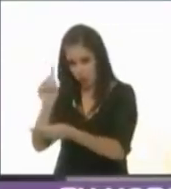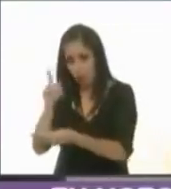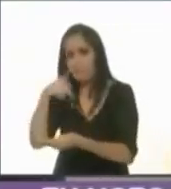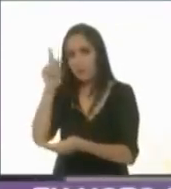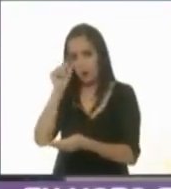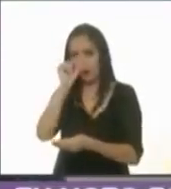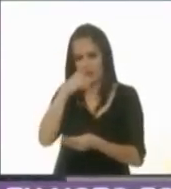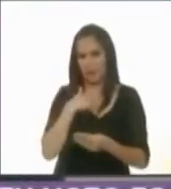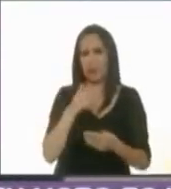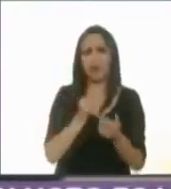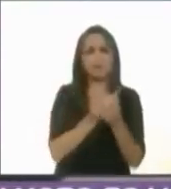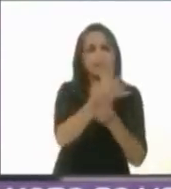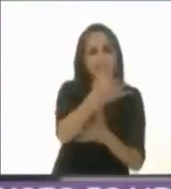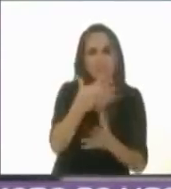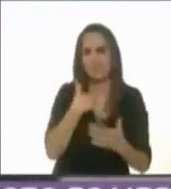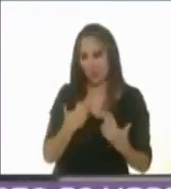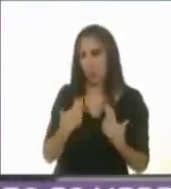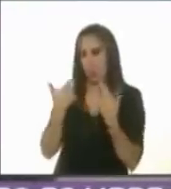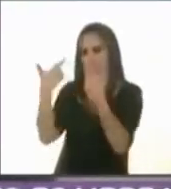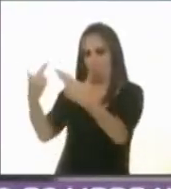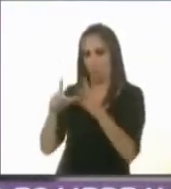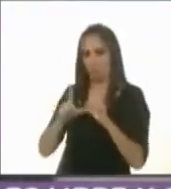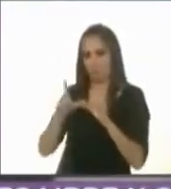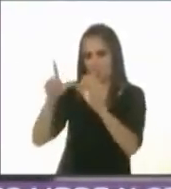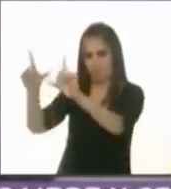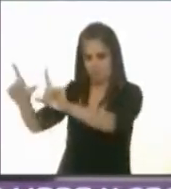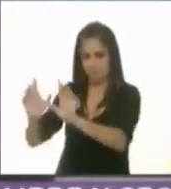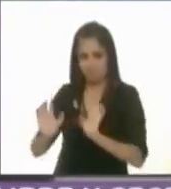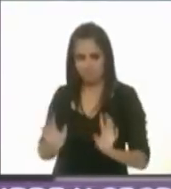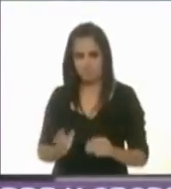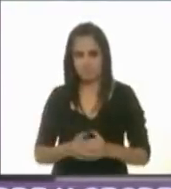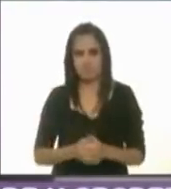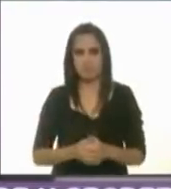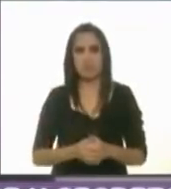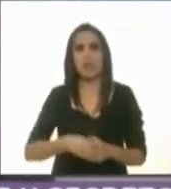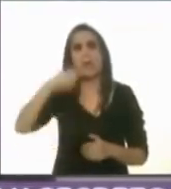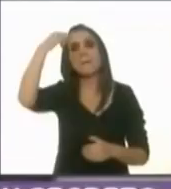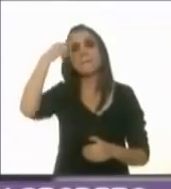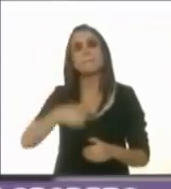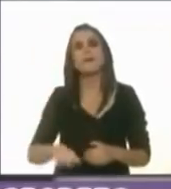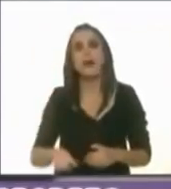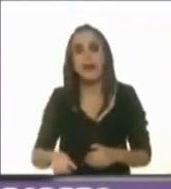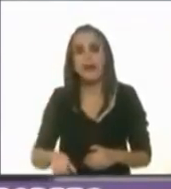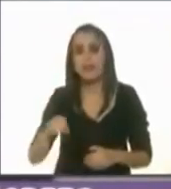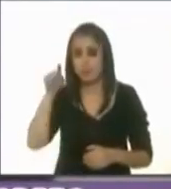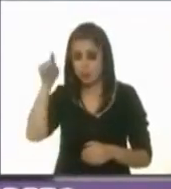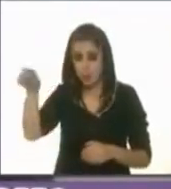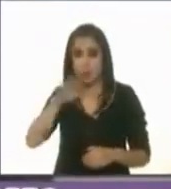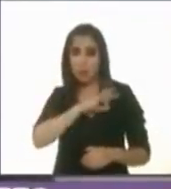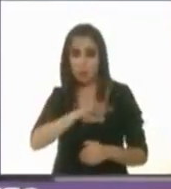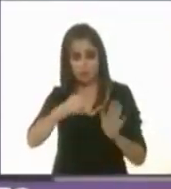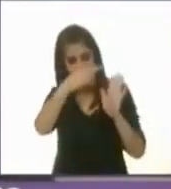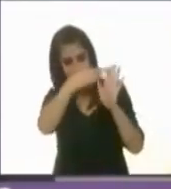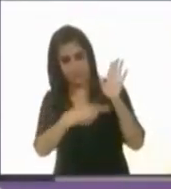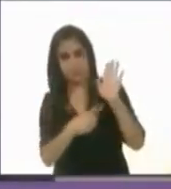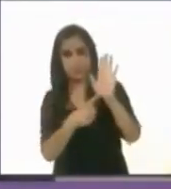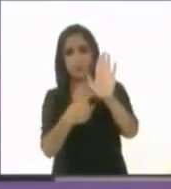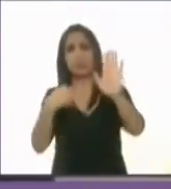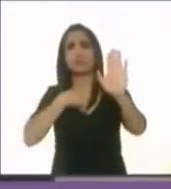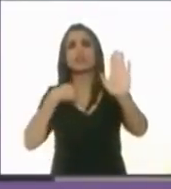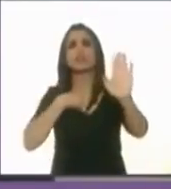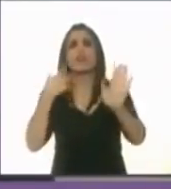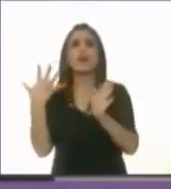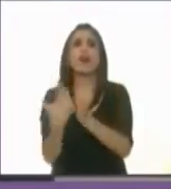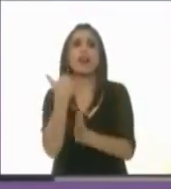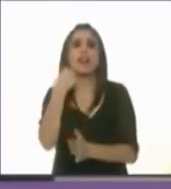regalar a la salida, si quieres, nos vemos y te la dejo, para que tú puedas conocer que aquí gané una